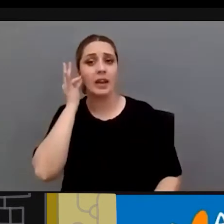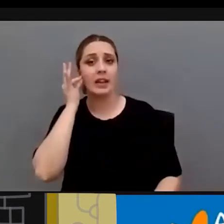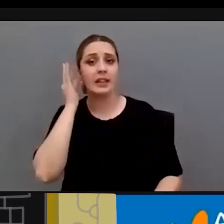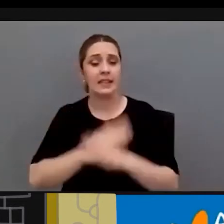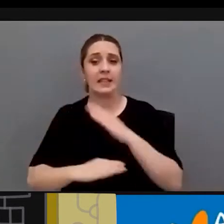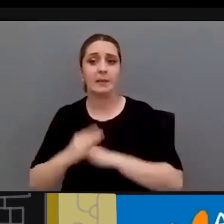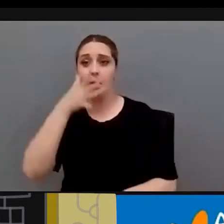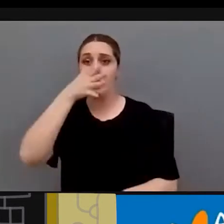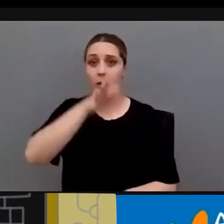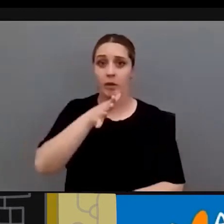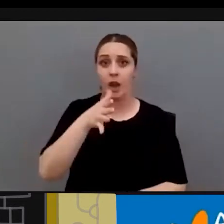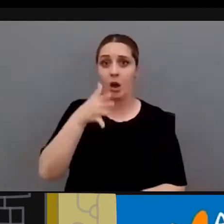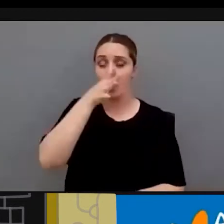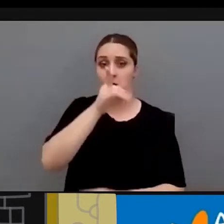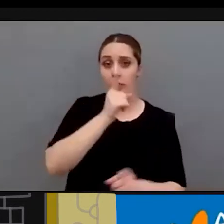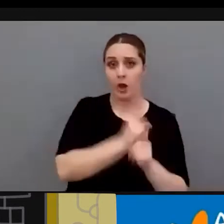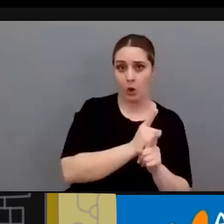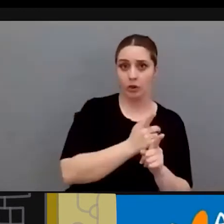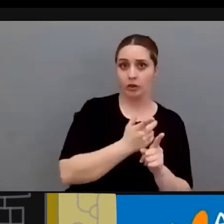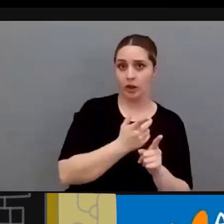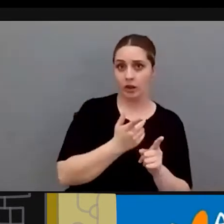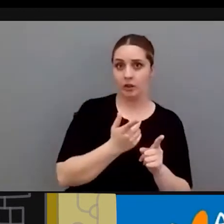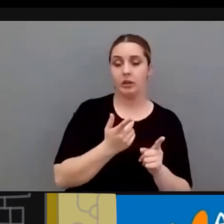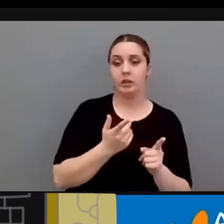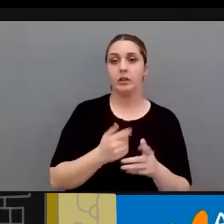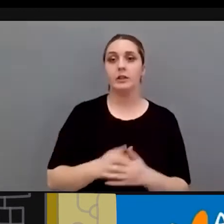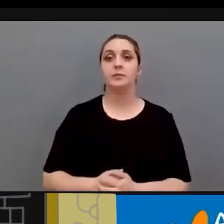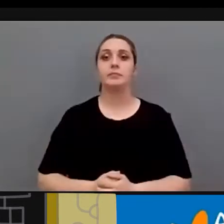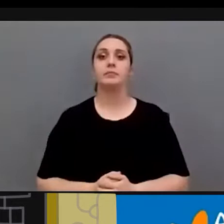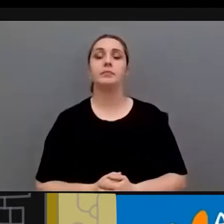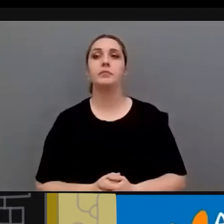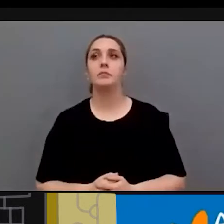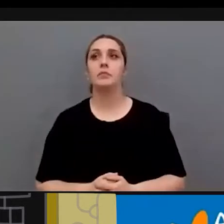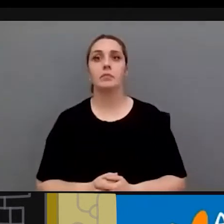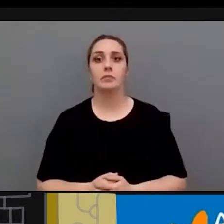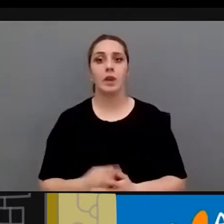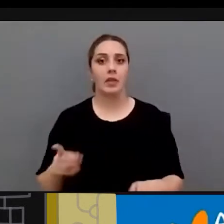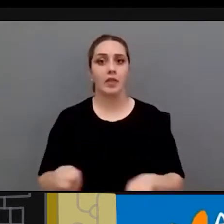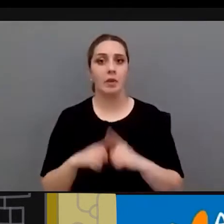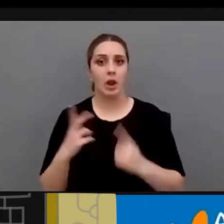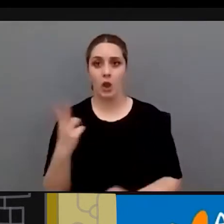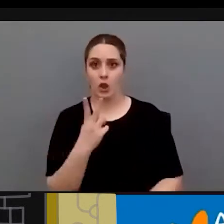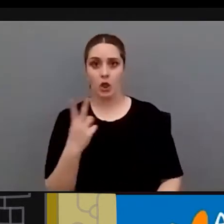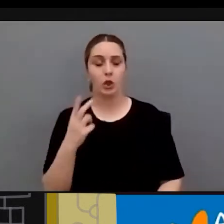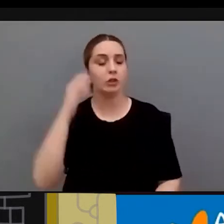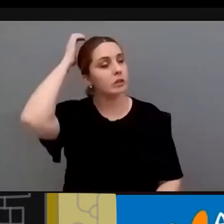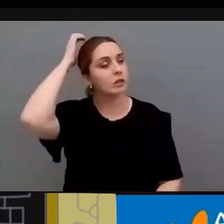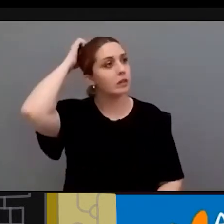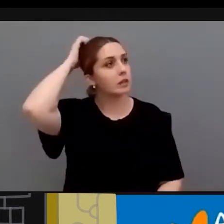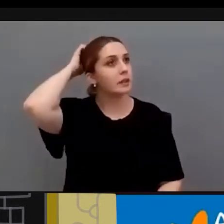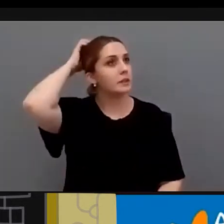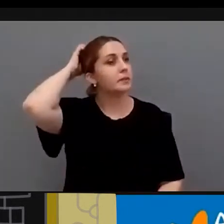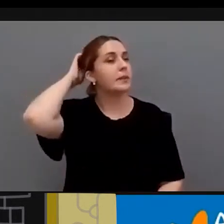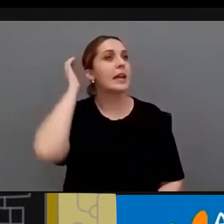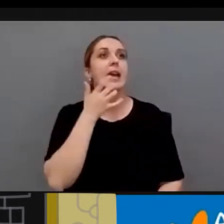denunciante como sujeto activo, perdón, como sujeto activo como denunciante y como sujeto pasivo, cuando, por ejemplo,